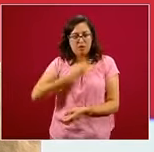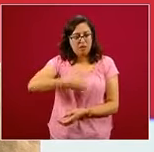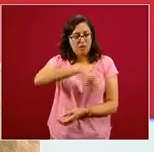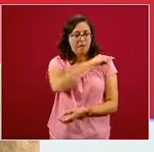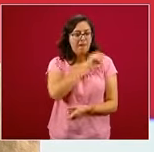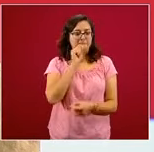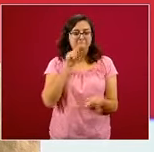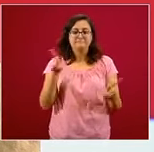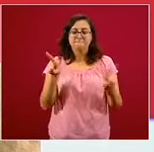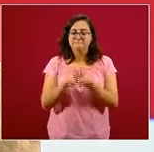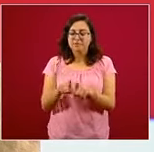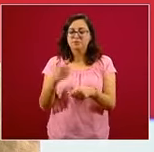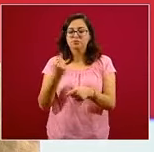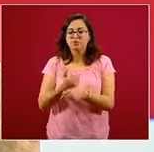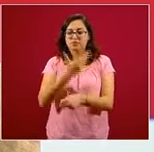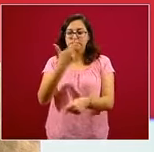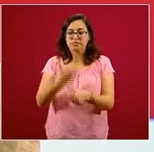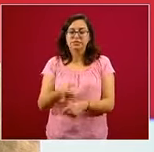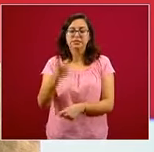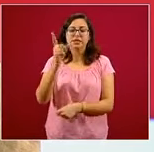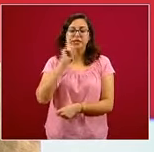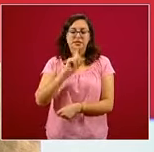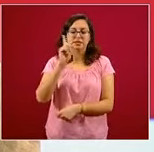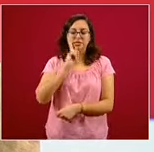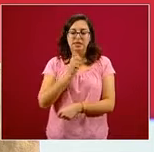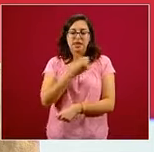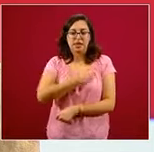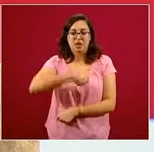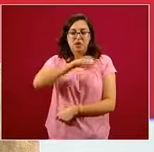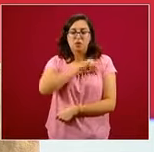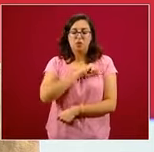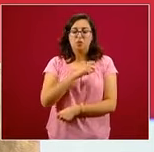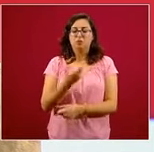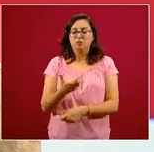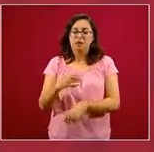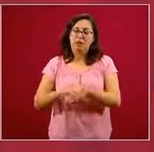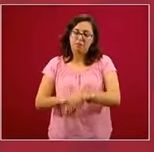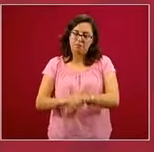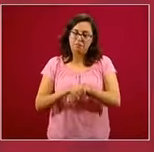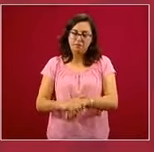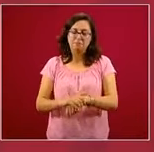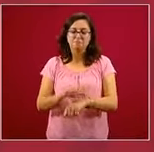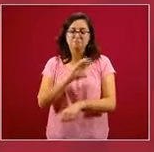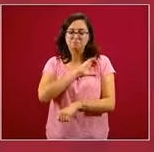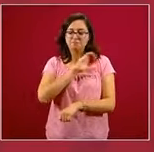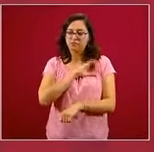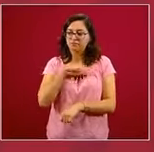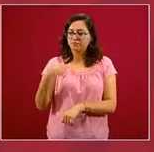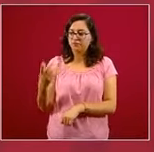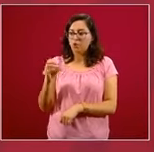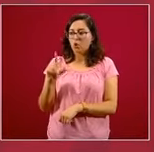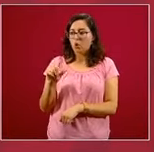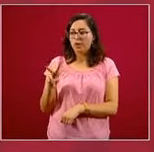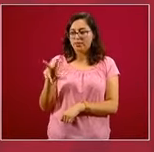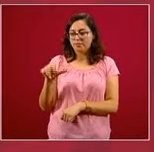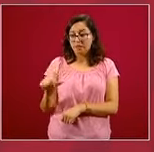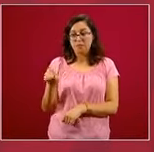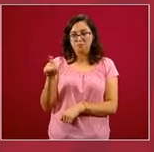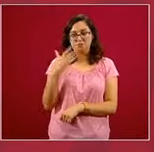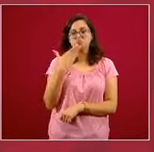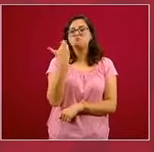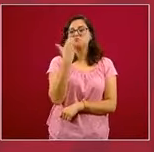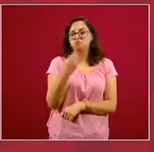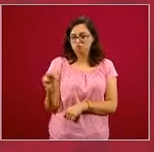Secretaría de Salud, nuestra muy querida amiga y colega la doctora Oliva López Arellano, experta en salud pública, con quien